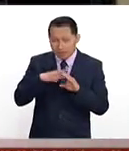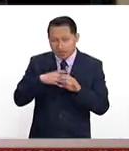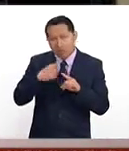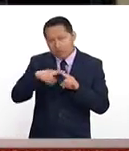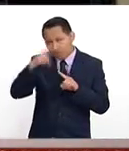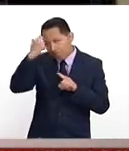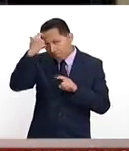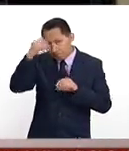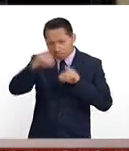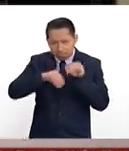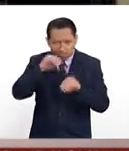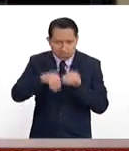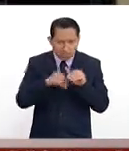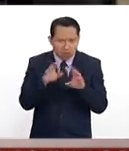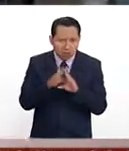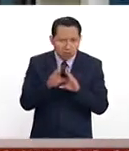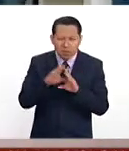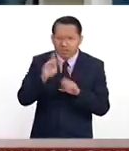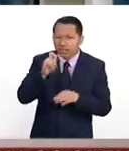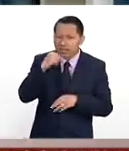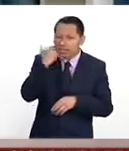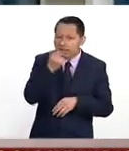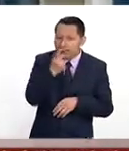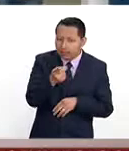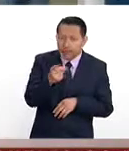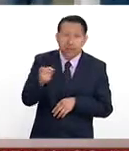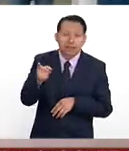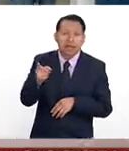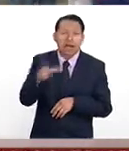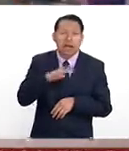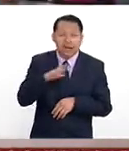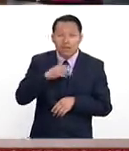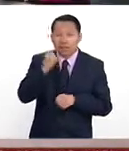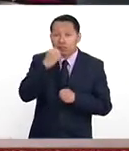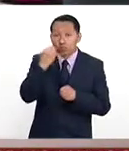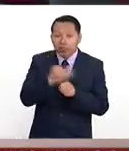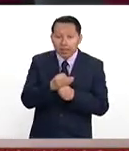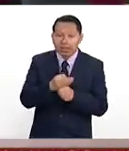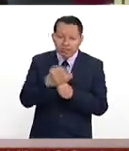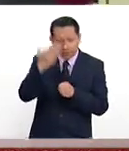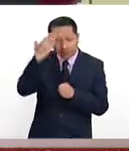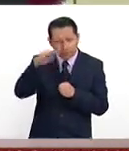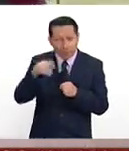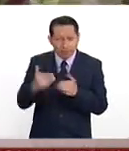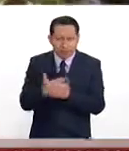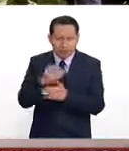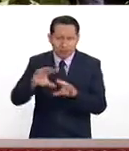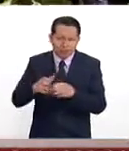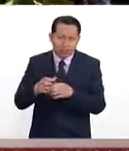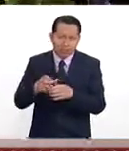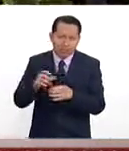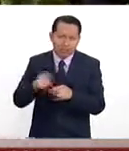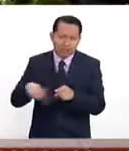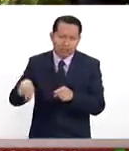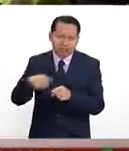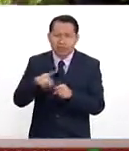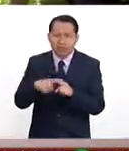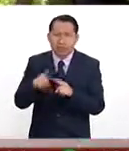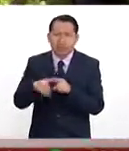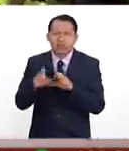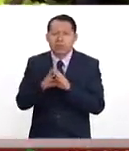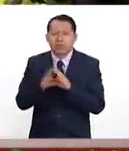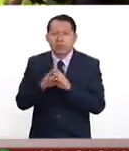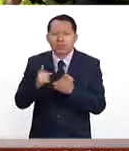innovadores. ¿Qué quiere decir esto? Que ellos, los muchachos de origen de sus comunidades, están completamente